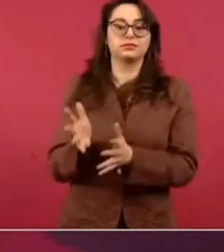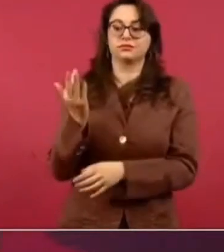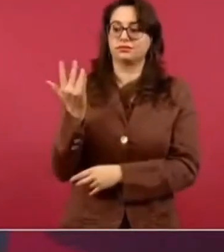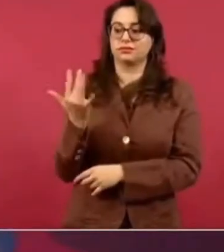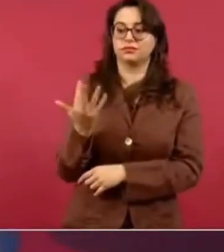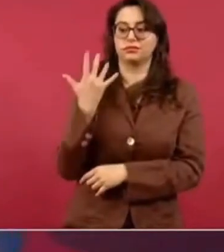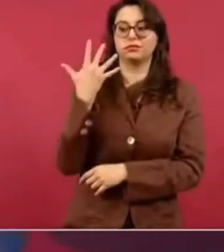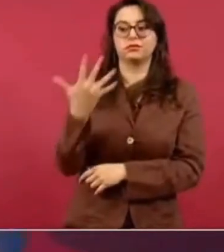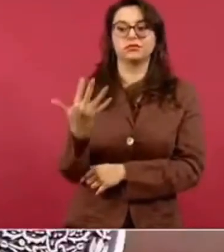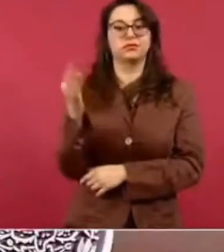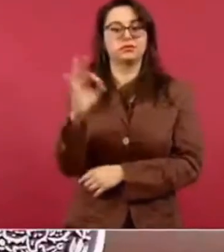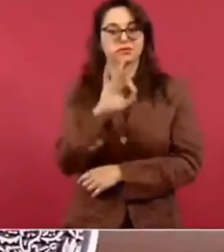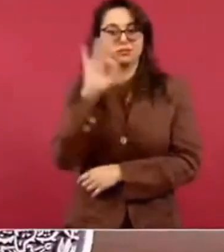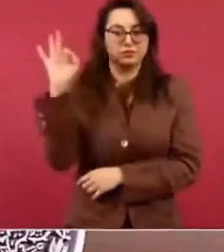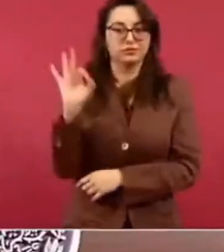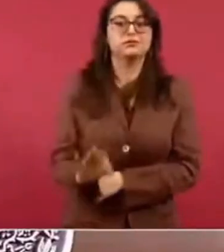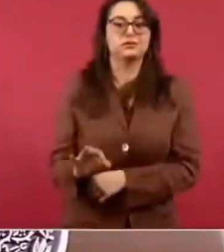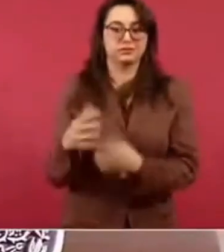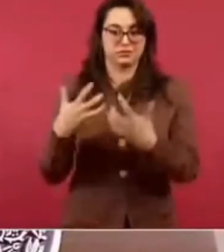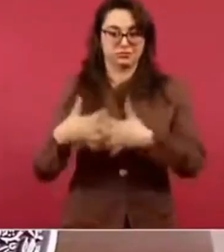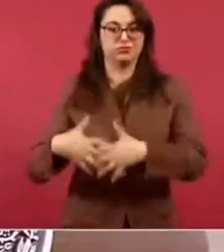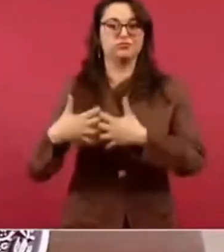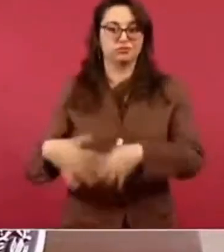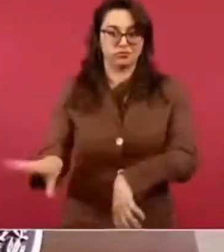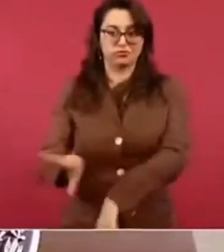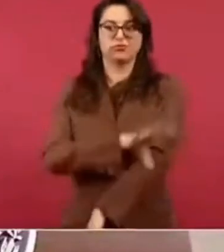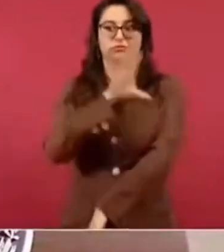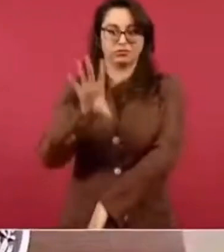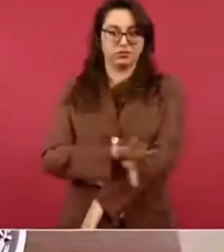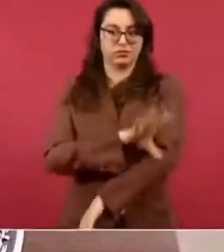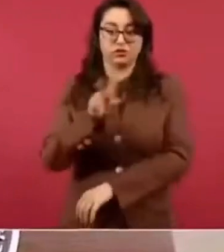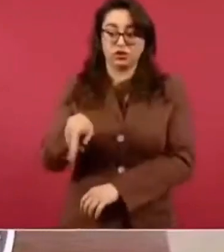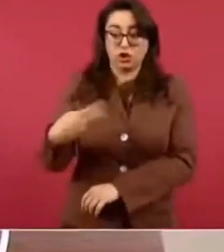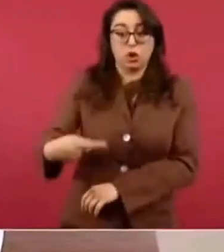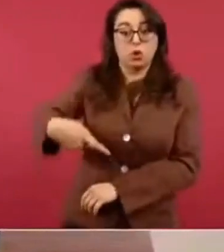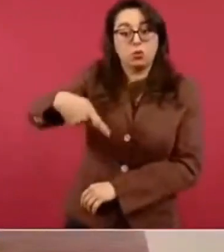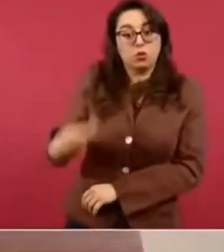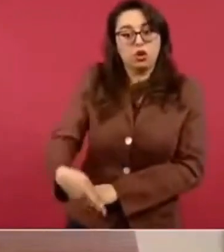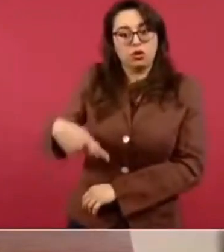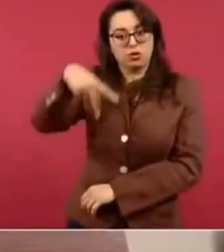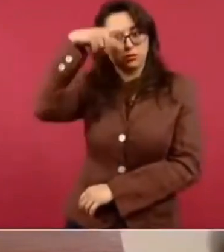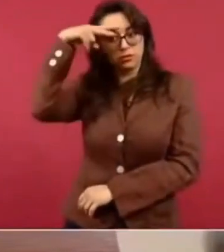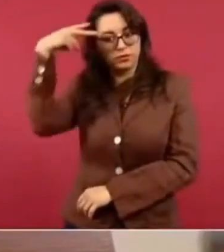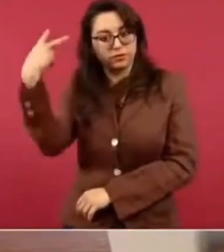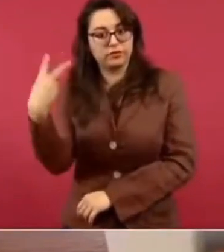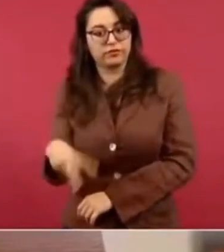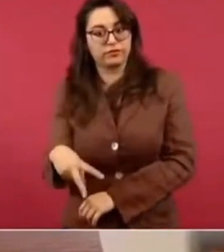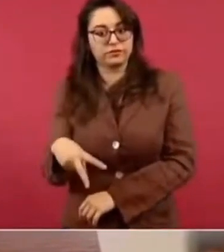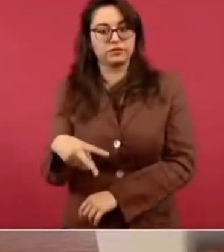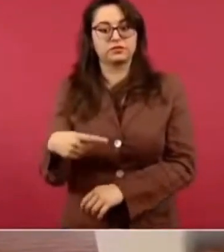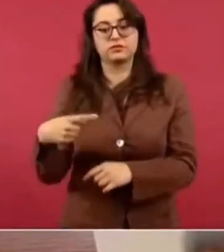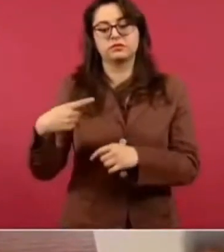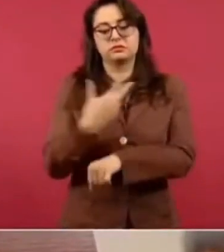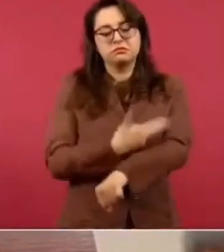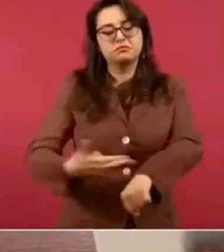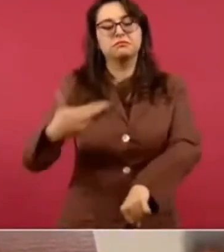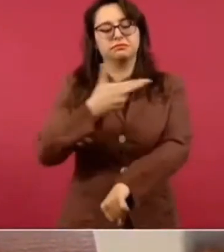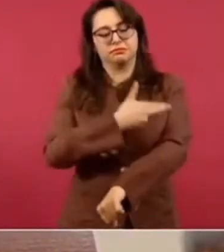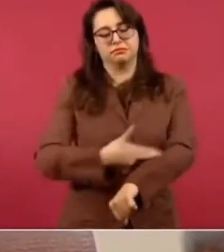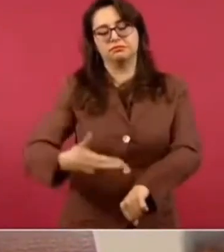En el trámite que se está llevando a cabo, que calculamos 45 días más